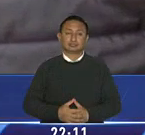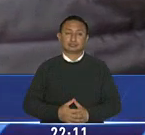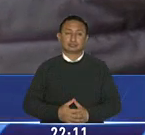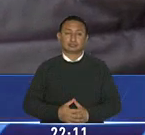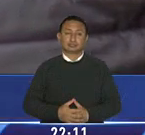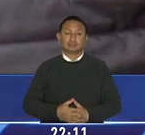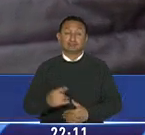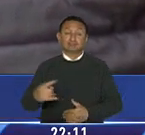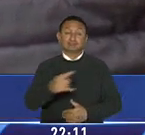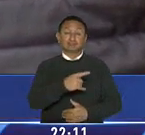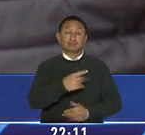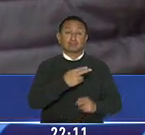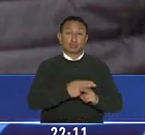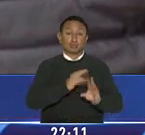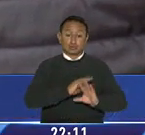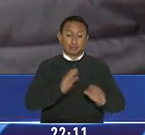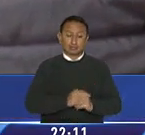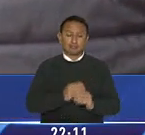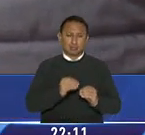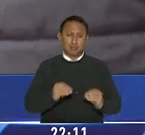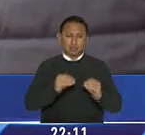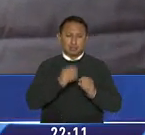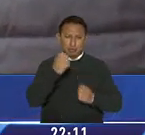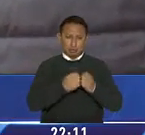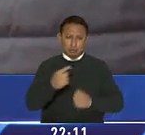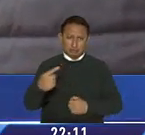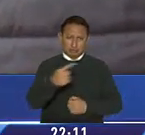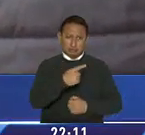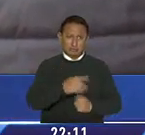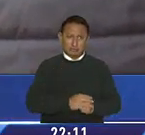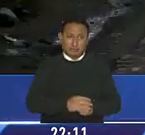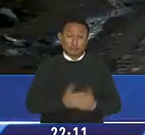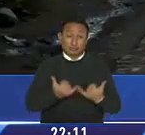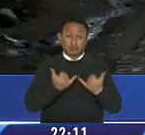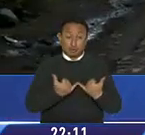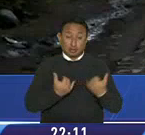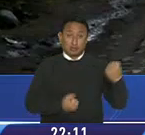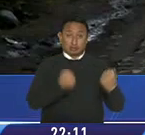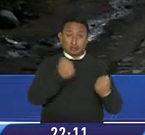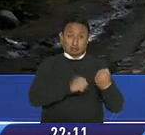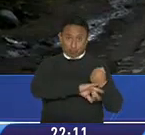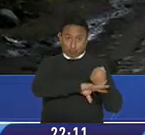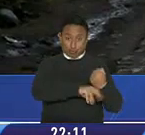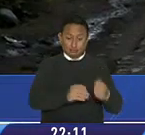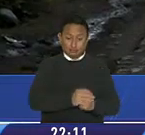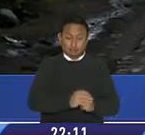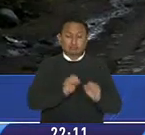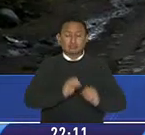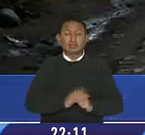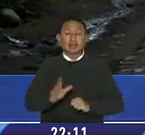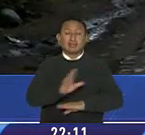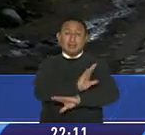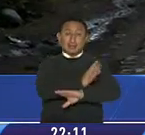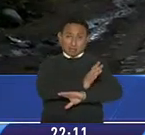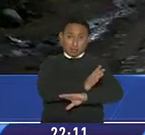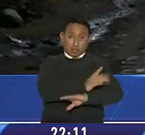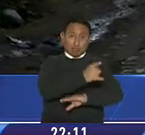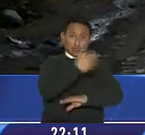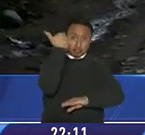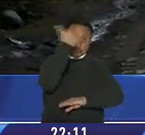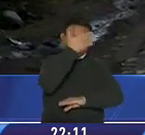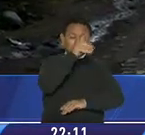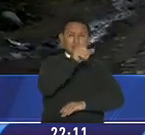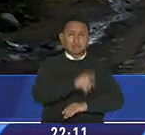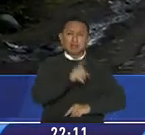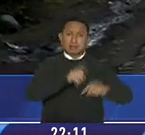Protege su identidad para evitar que existan más represalias en su contra. Acaba de perder su herramienta de trabajo. Fue engañada en la provincia de Zamora a Chinchipe por un